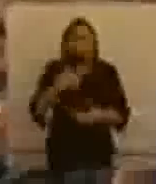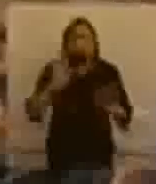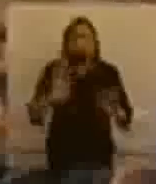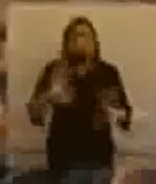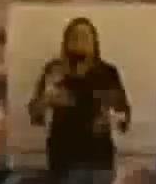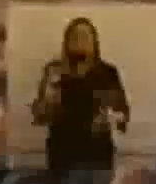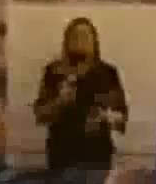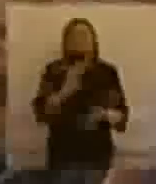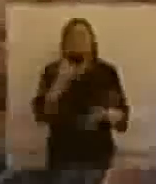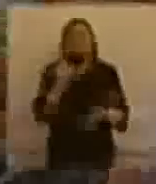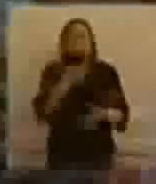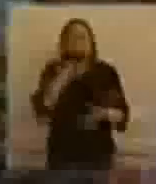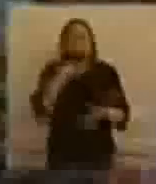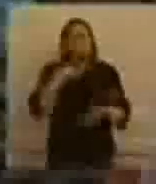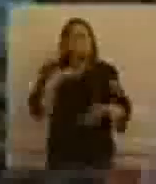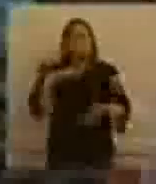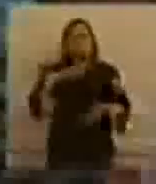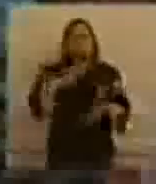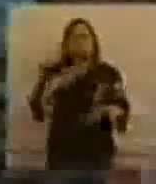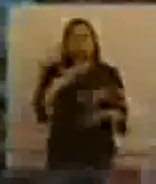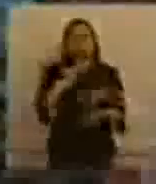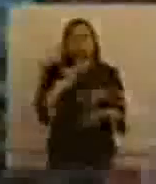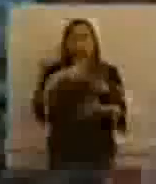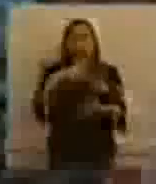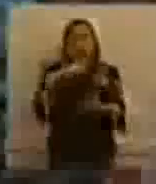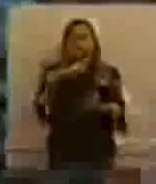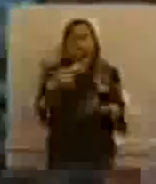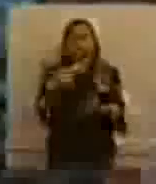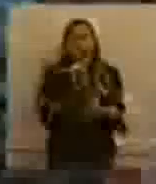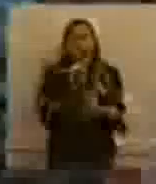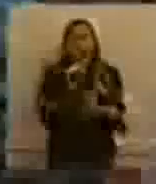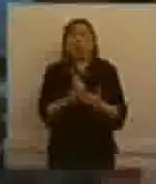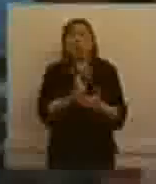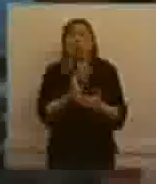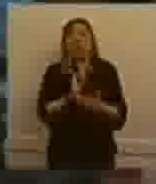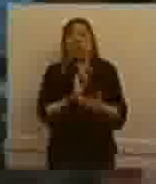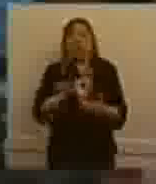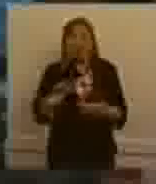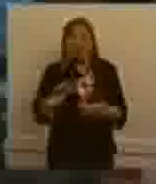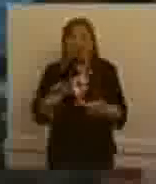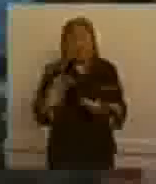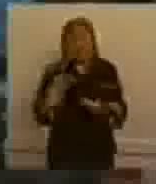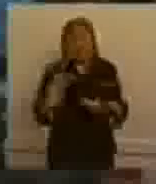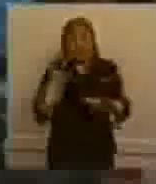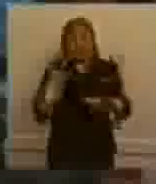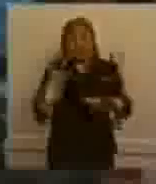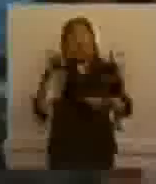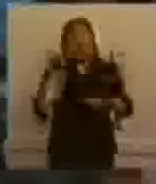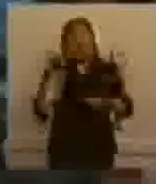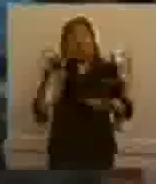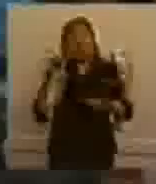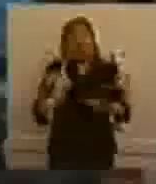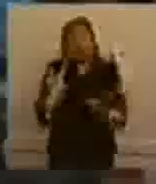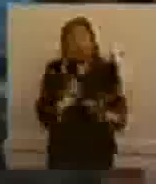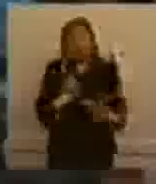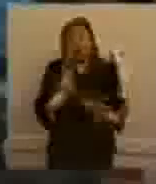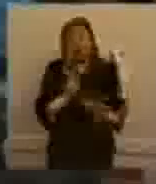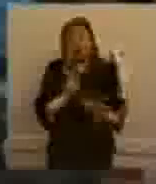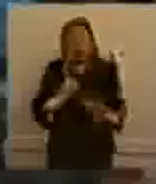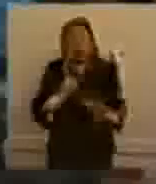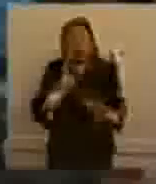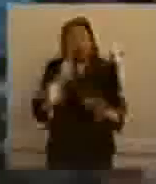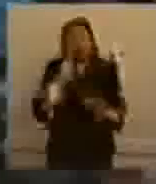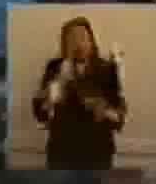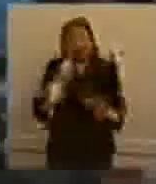solo y como abandonado de la mano de Dios y del mundo, y bueno, surge una desesperación y una suerte de aislamiento que nada puede mitigar,